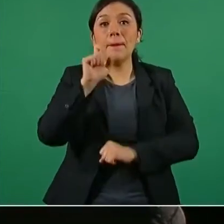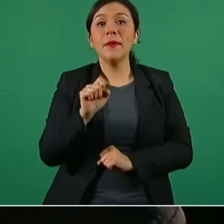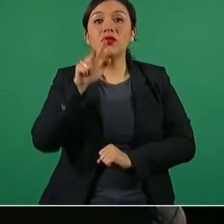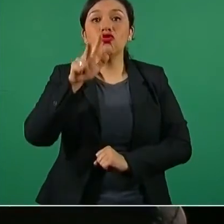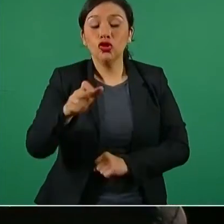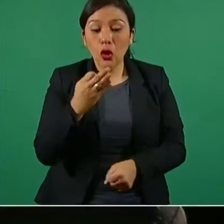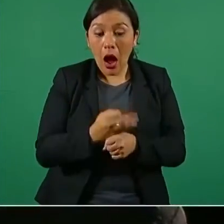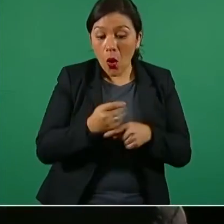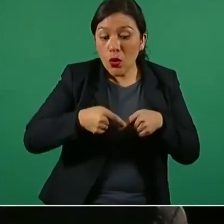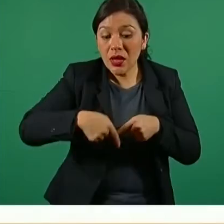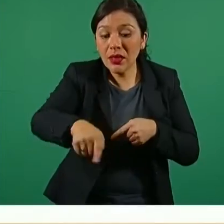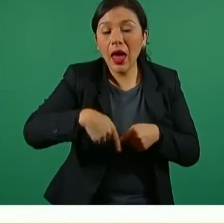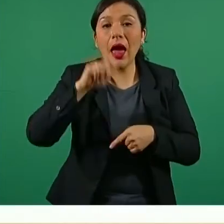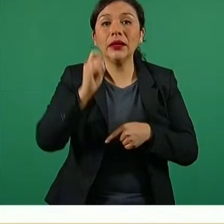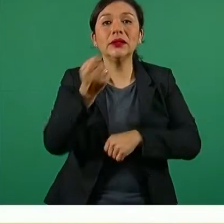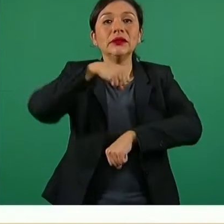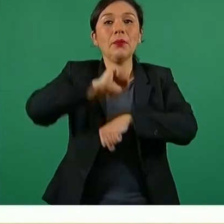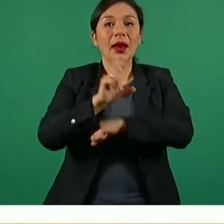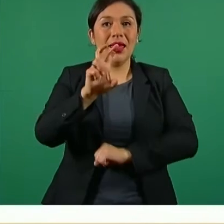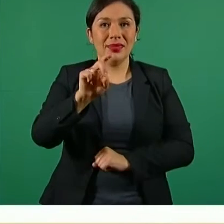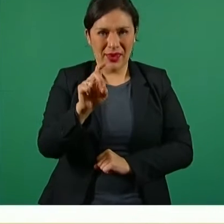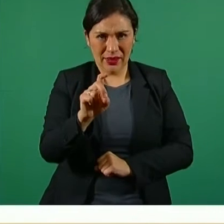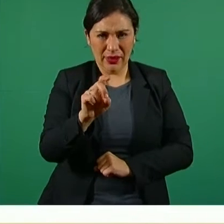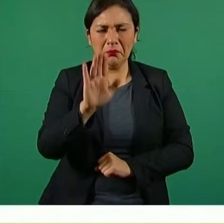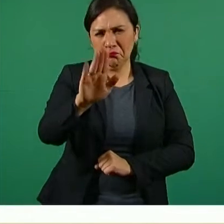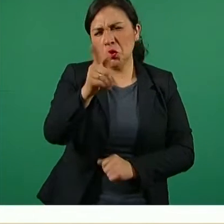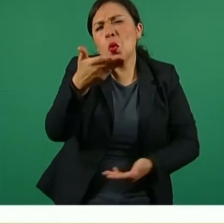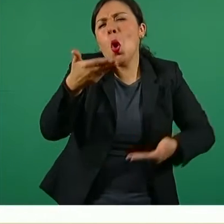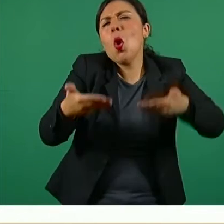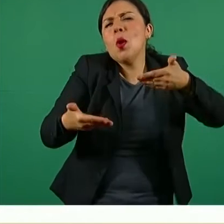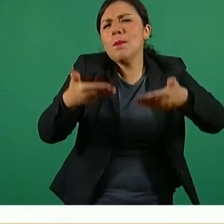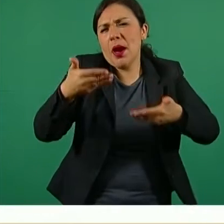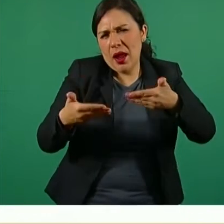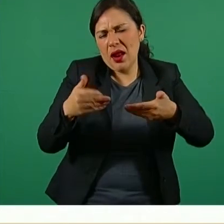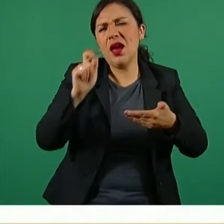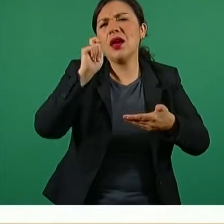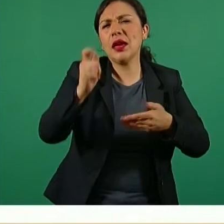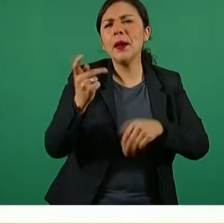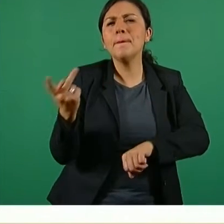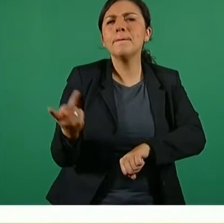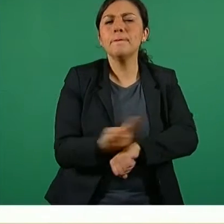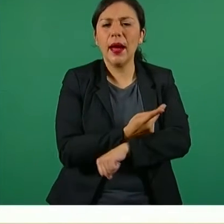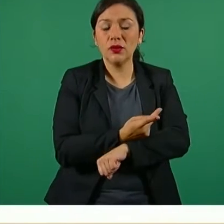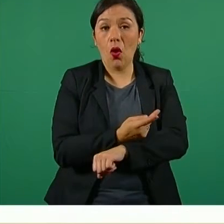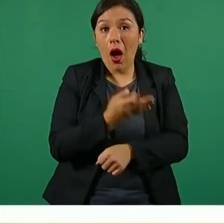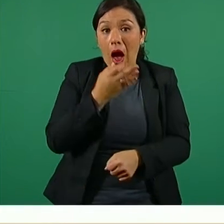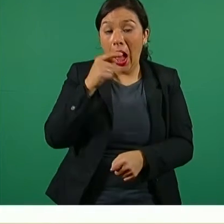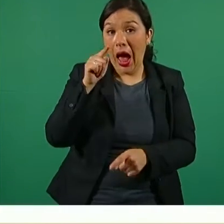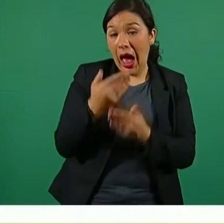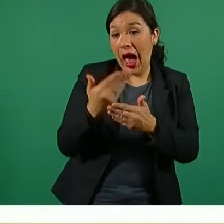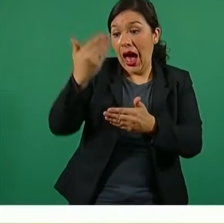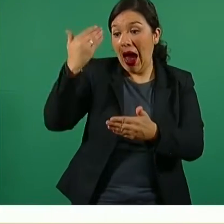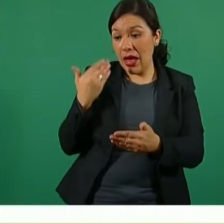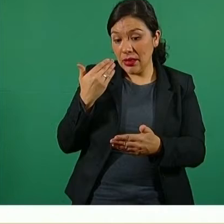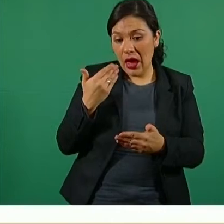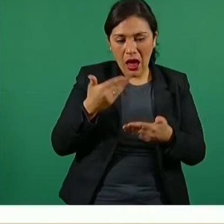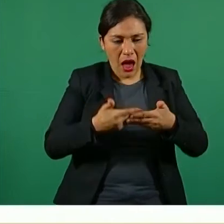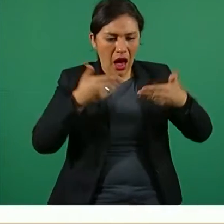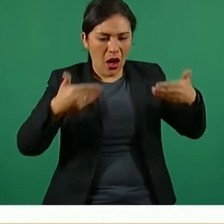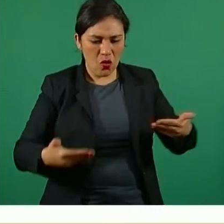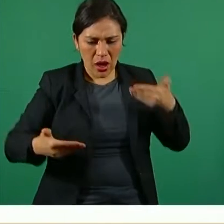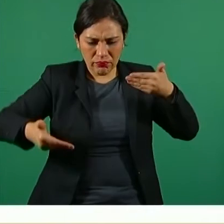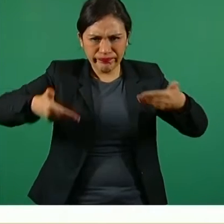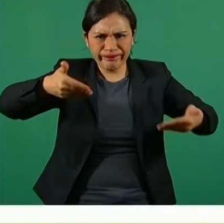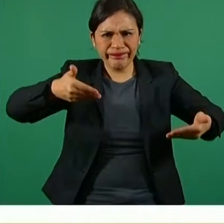semana 30. Si comparamos lo que tuvimos aquí con lo que tenemos en este momento en casos estimados,